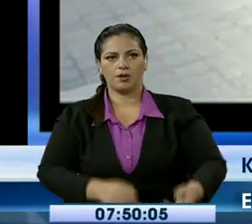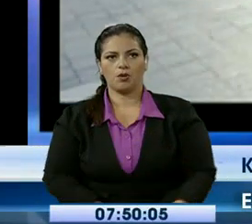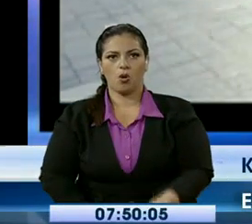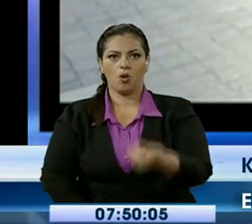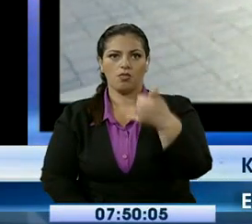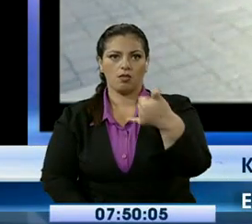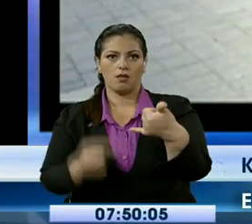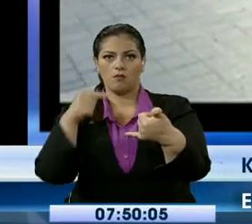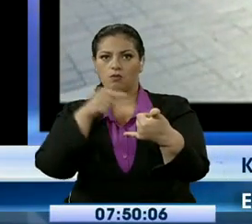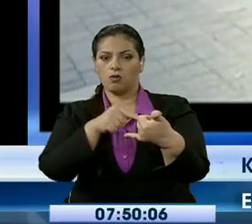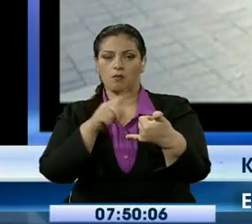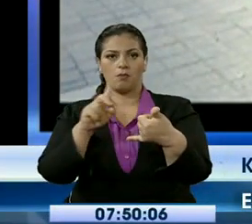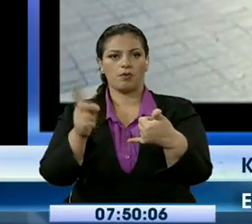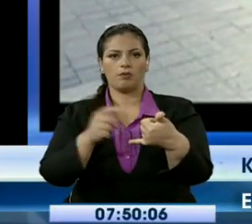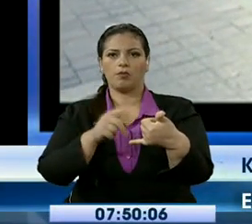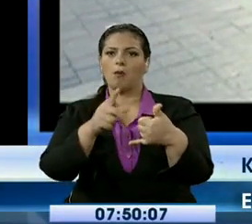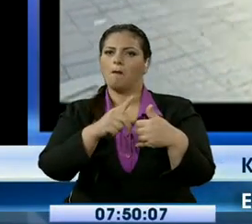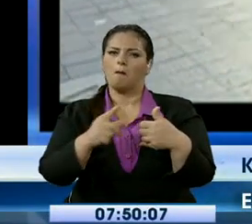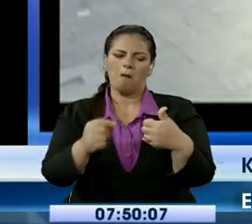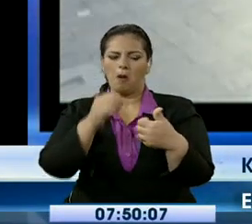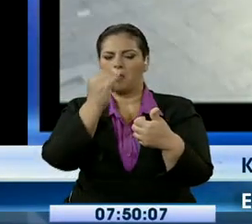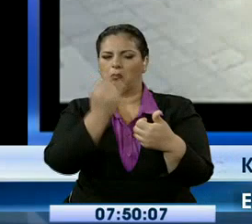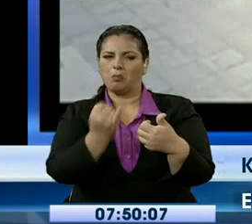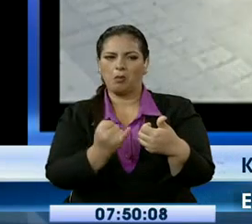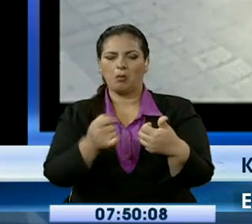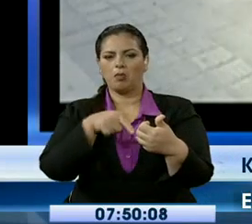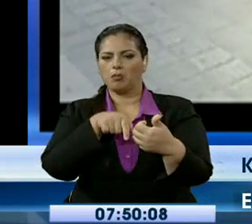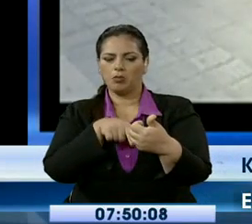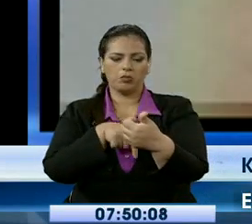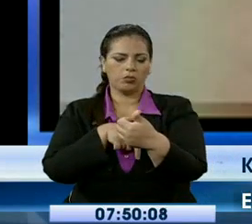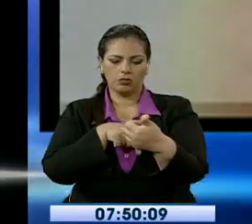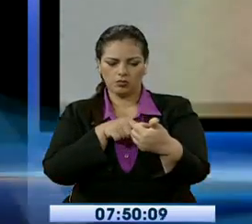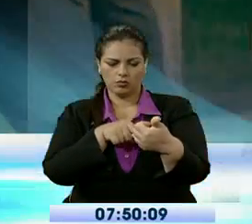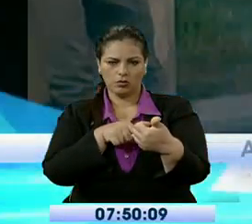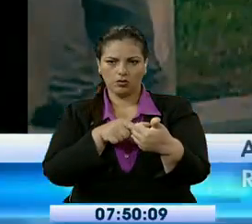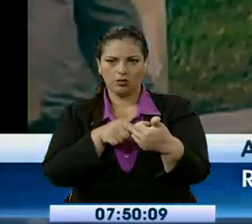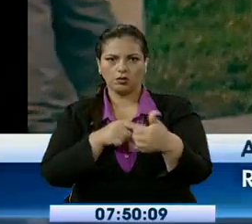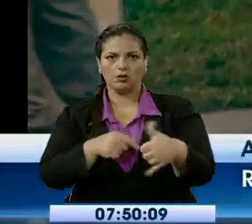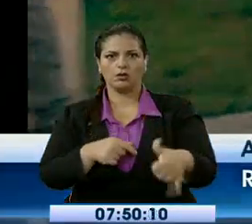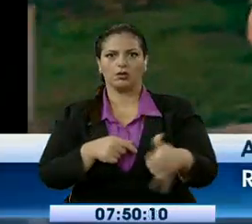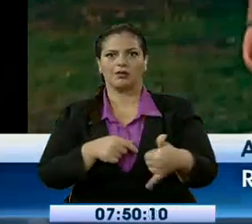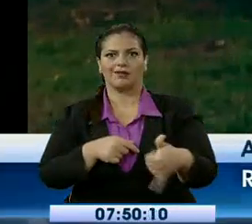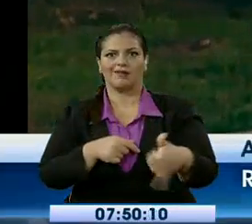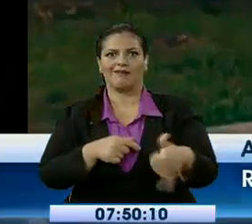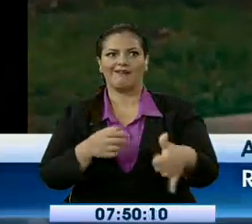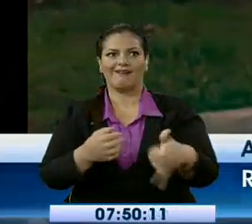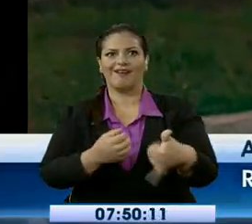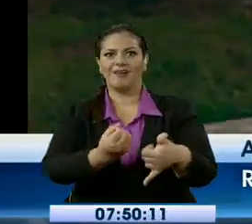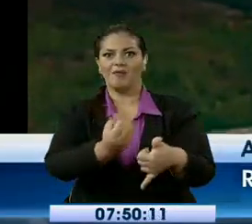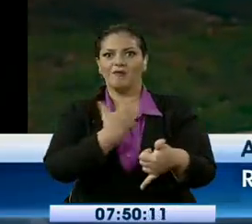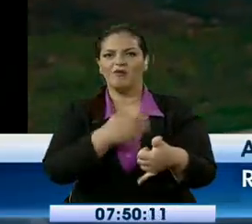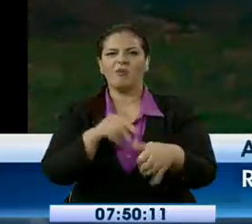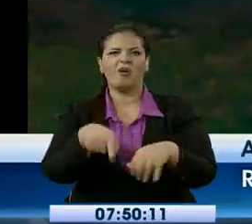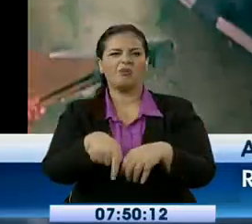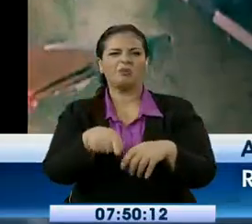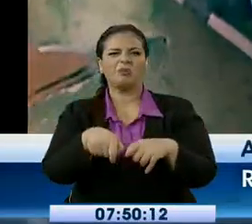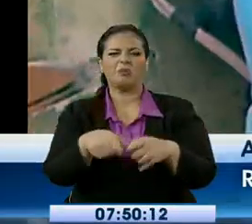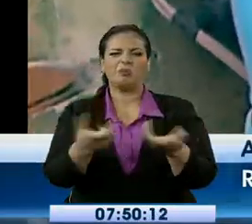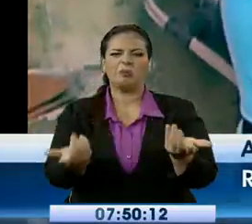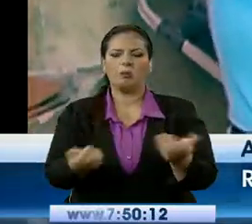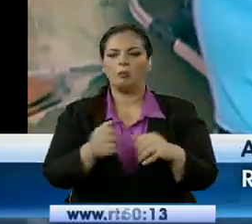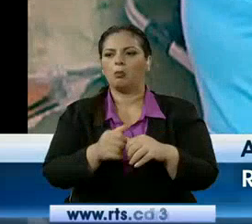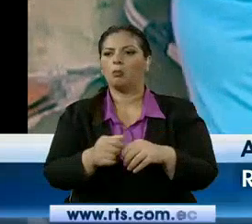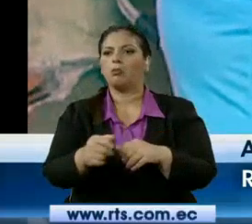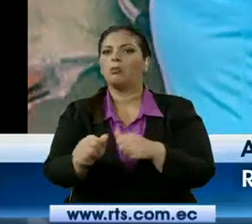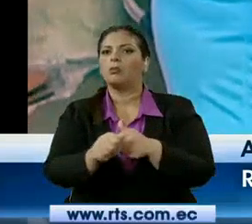El teléfono le va a avisar con una vibración si hay un Pokémon cerca. Por aquí cruzan cientos de transeúntes. Alexandra